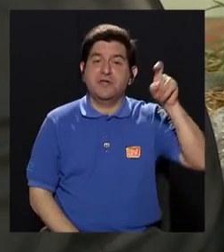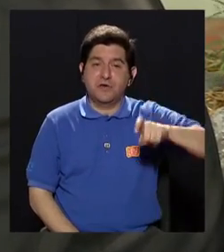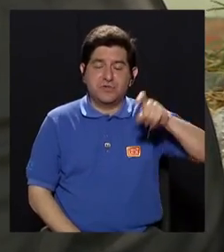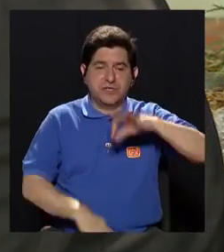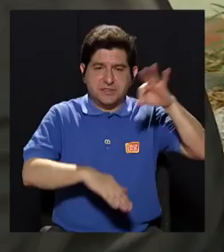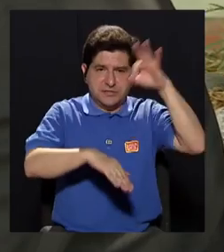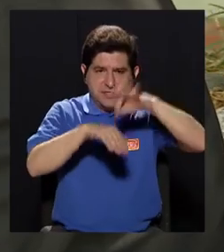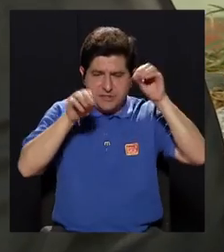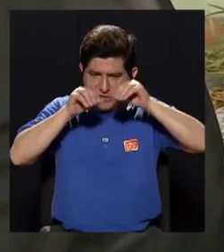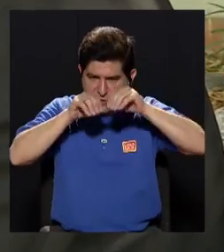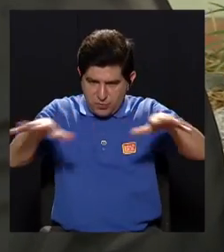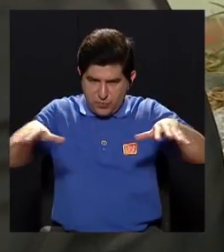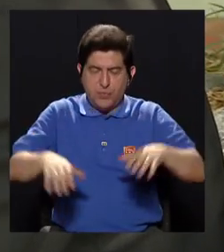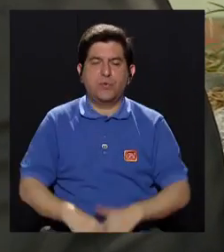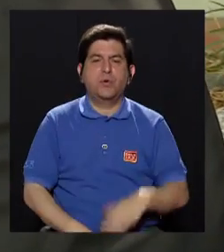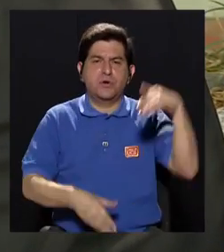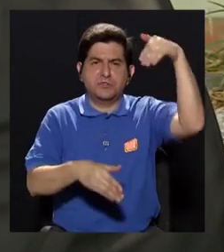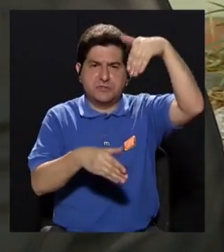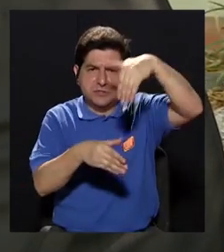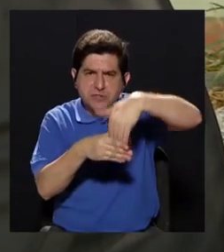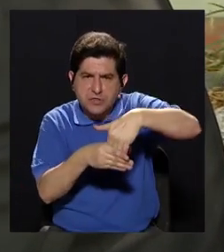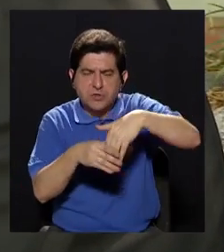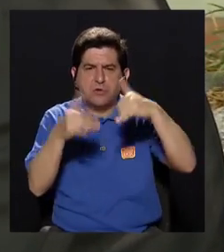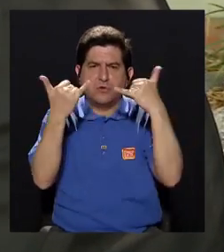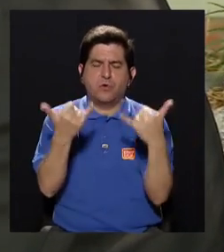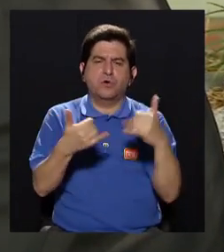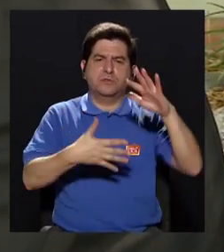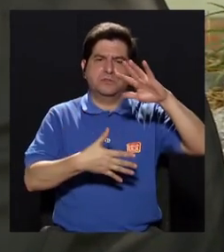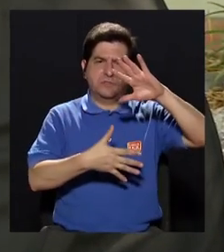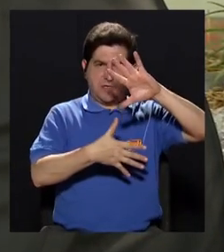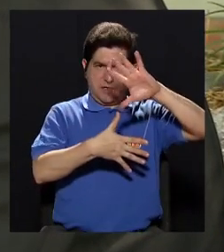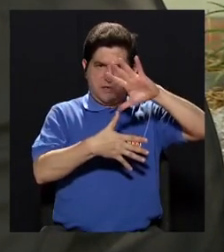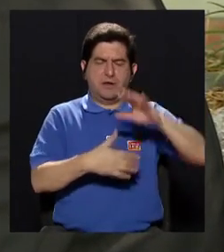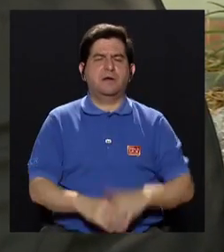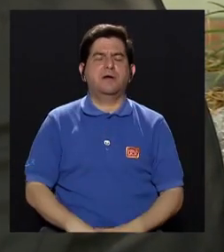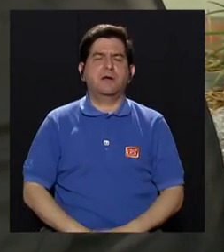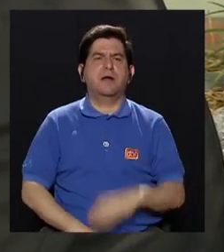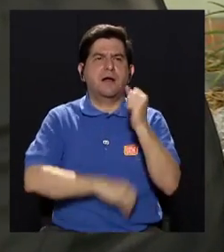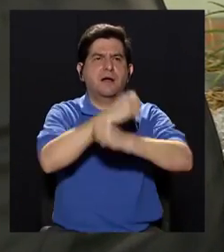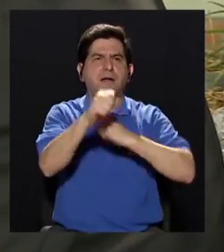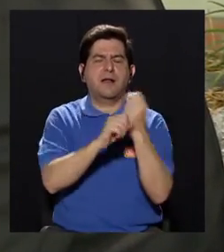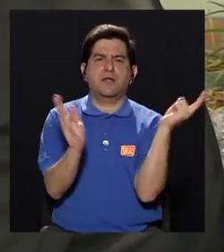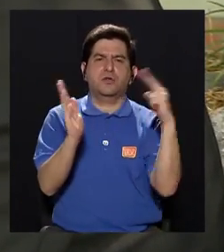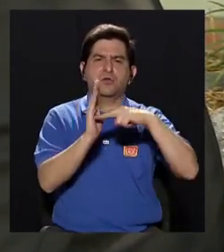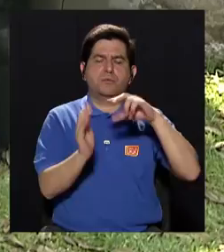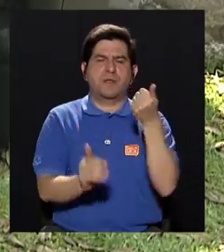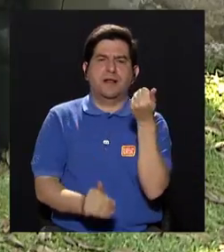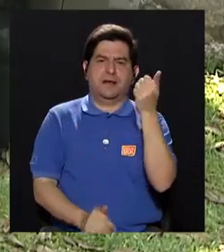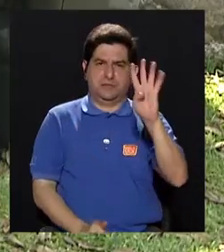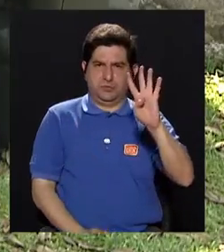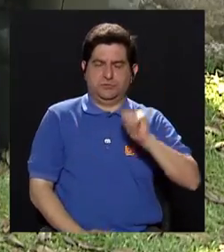mosquitos. El Zika fue introducido al continente americano en el año 2014.